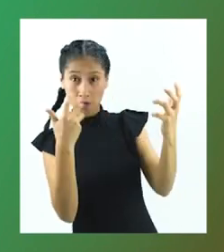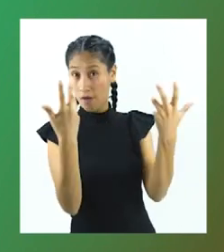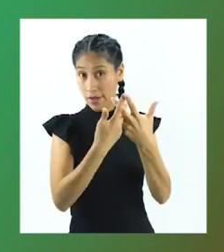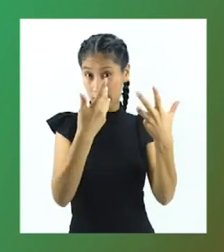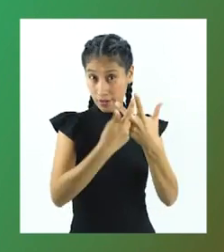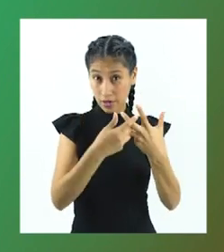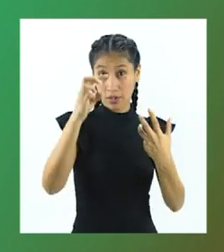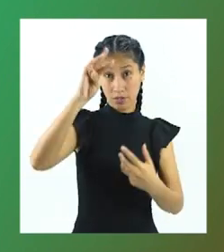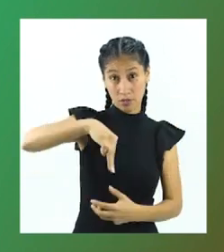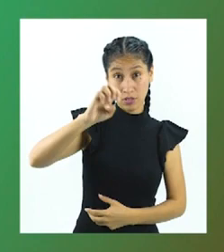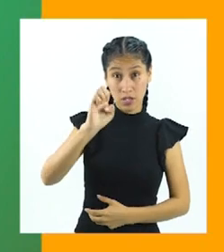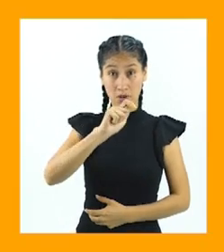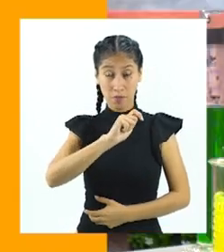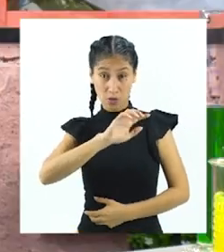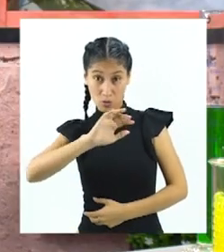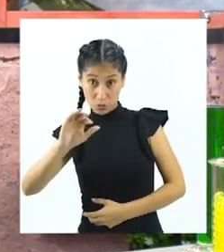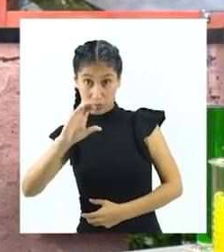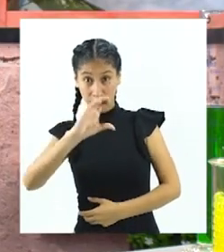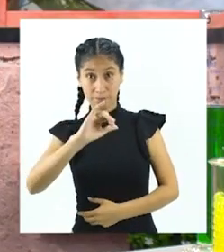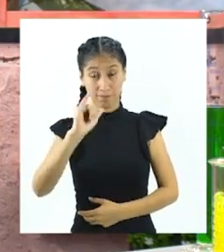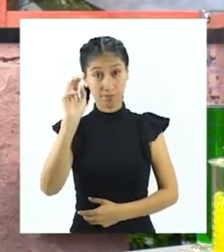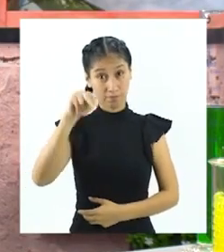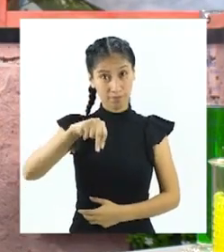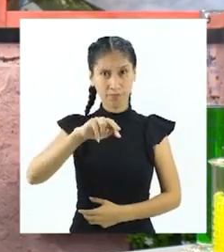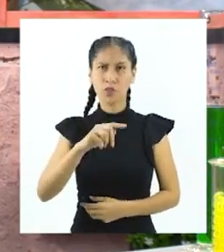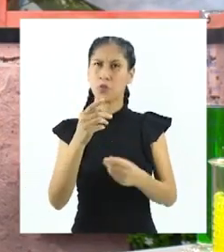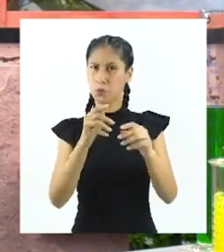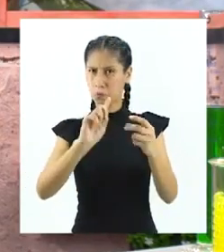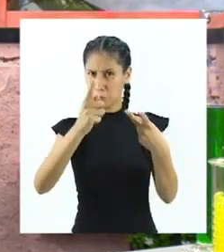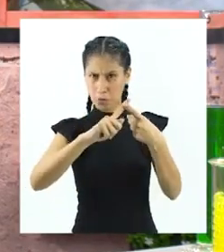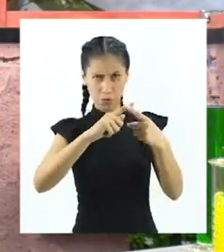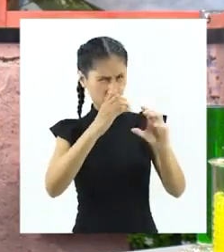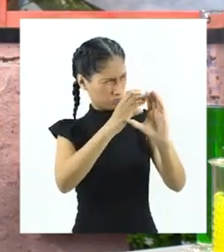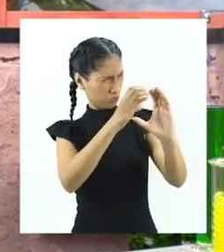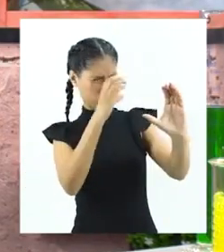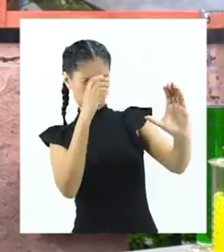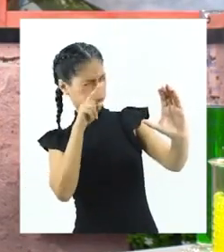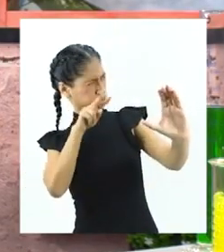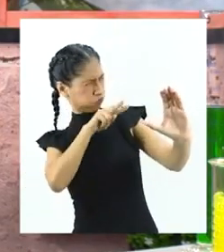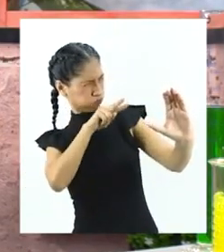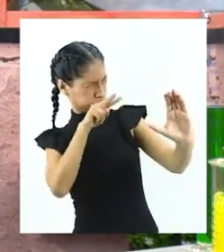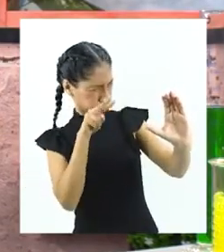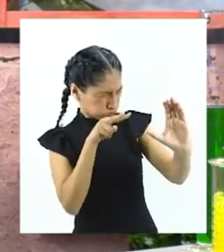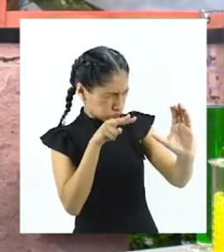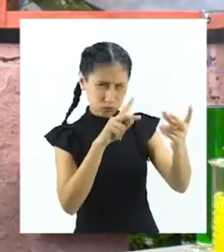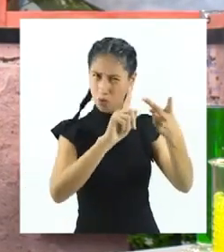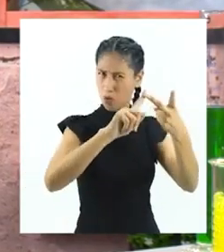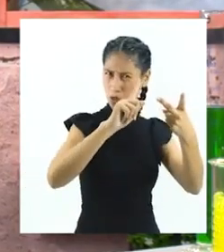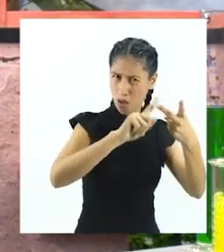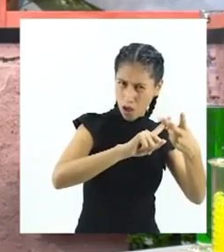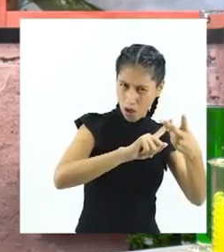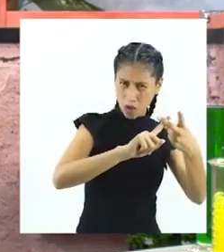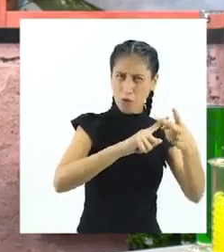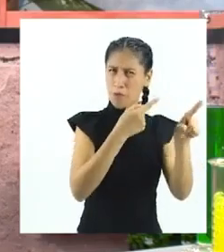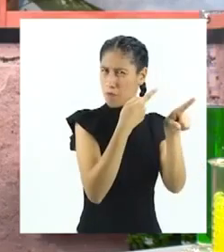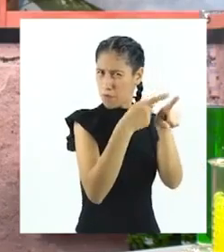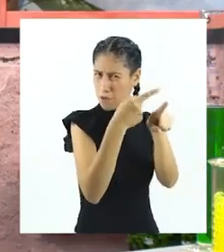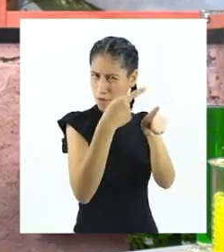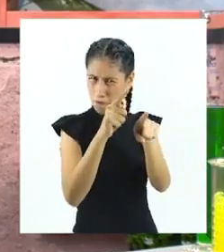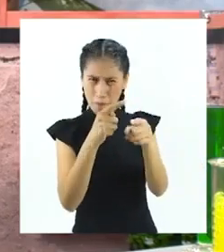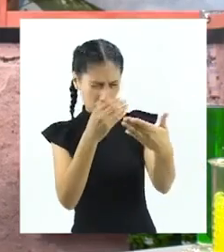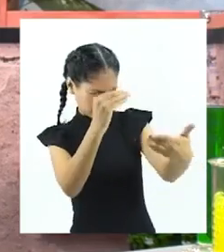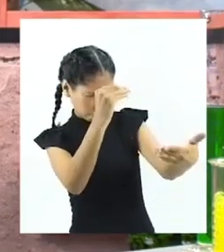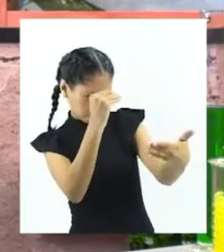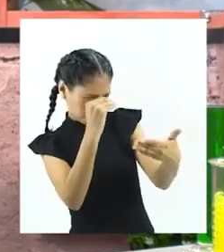el método científico. Cuyos pasos son la observación, la formulación de hipótesis, la experimentación, las